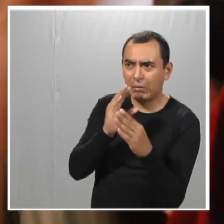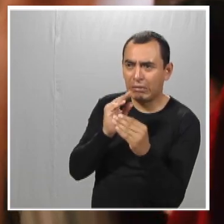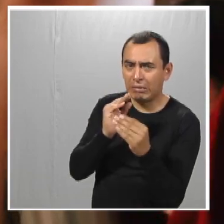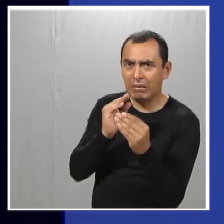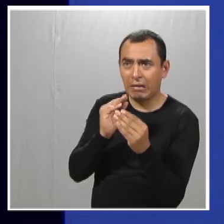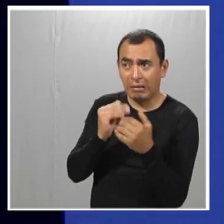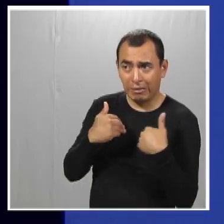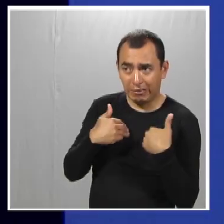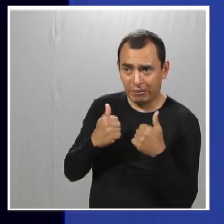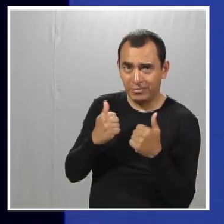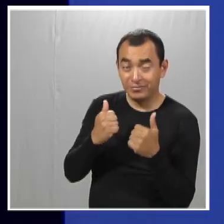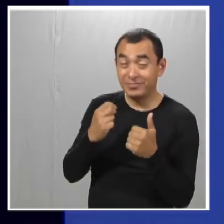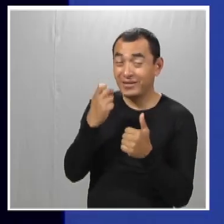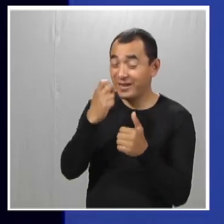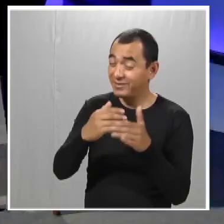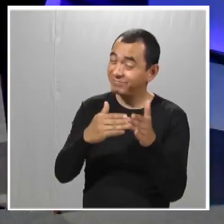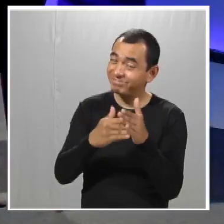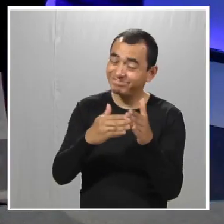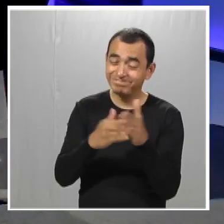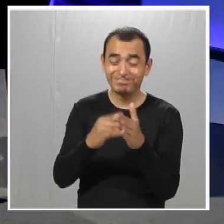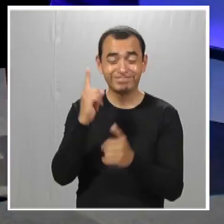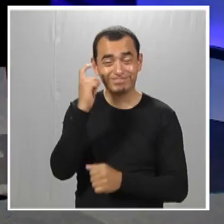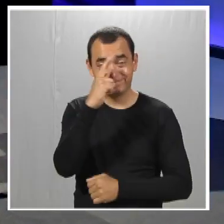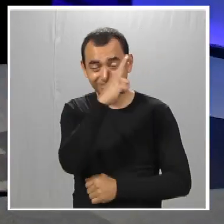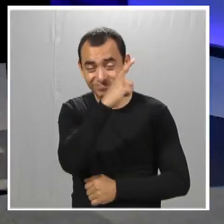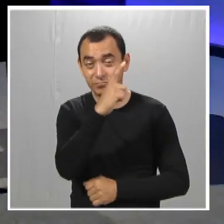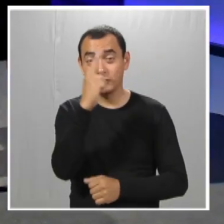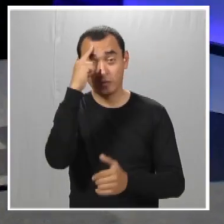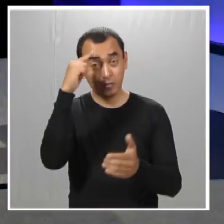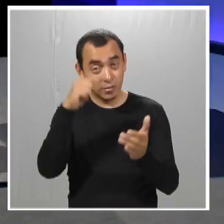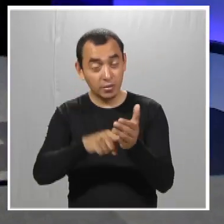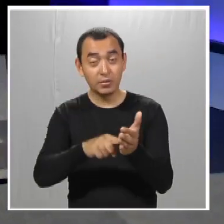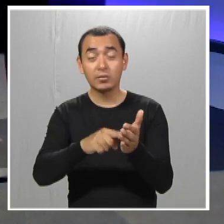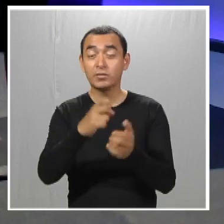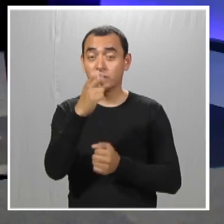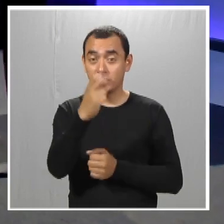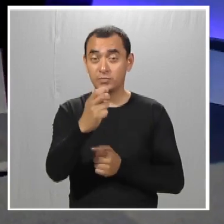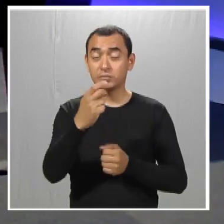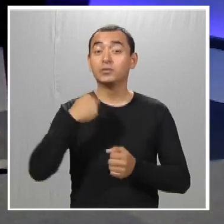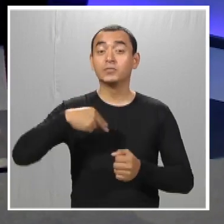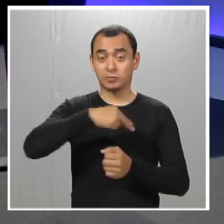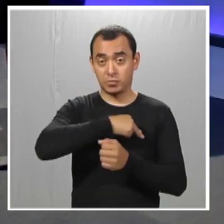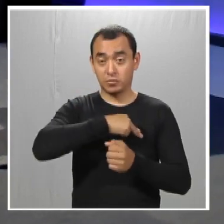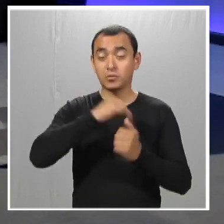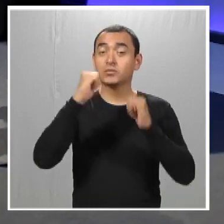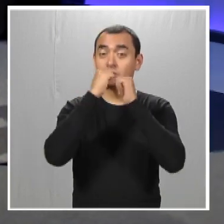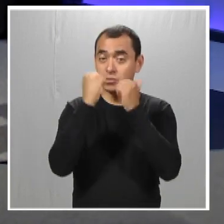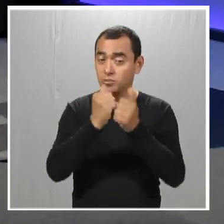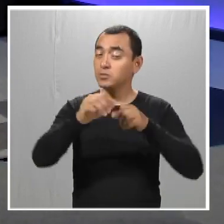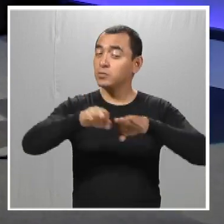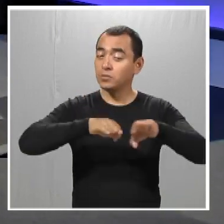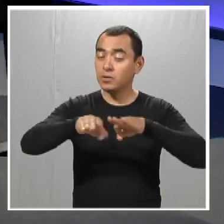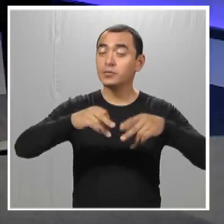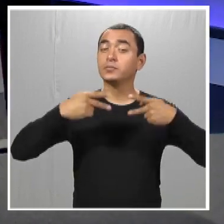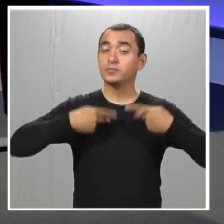barrera porque con eso ya no se acercan. Creo que eso sería igual. Nosotros trabajamos con discapacidad intelectual, pero a